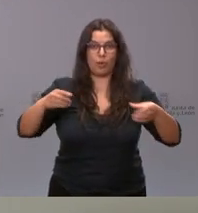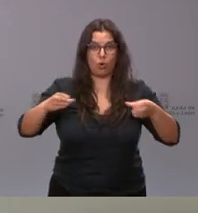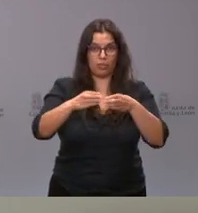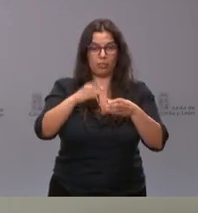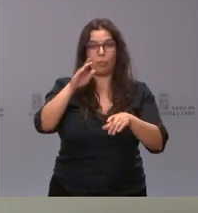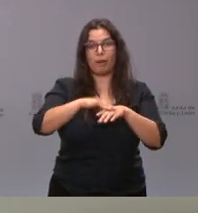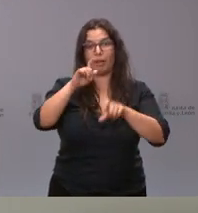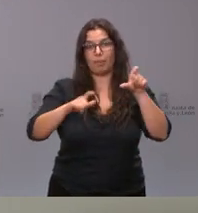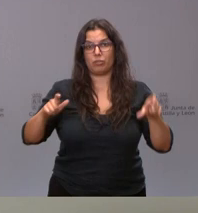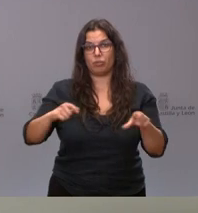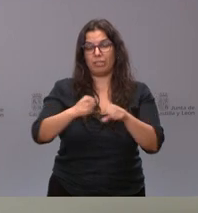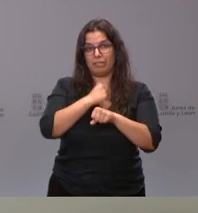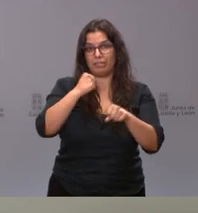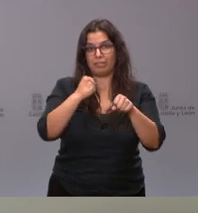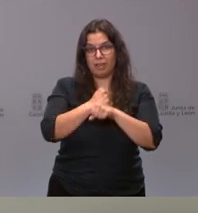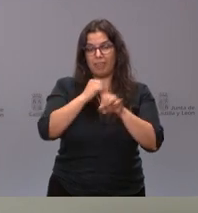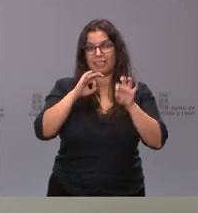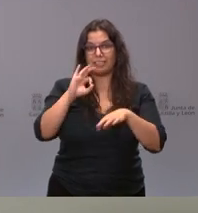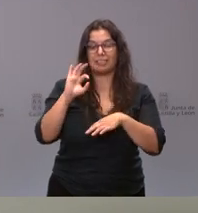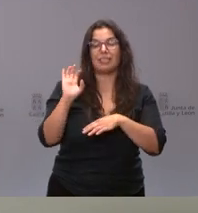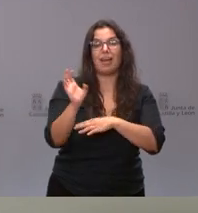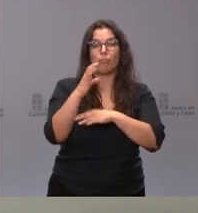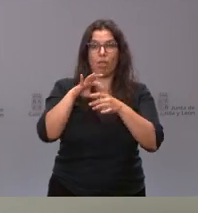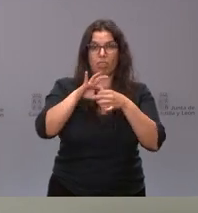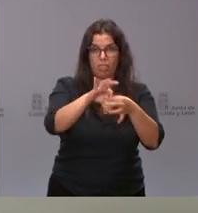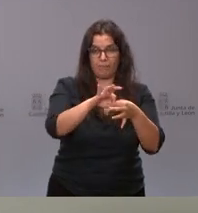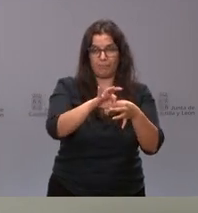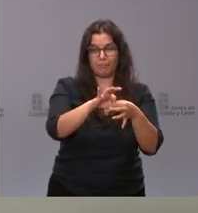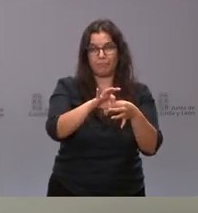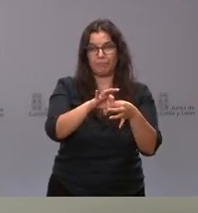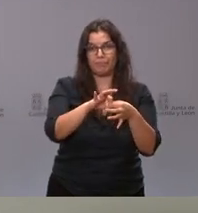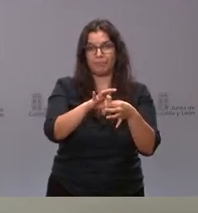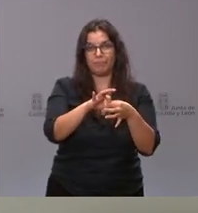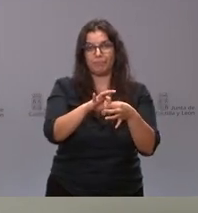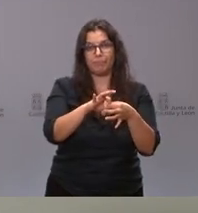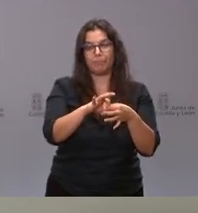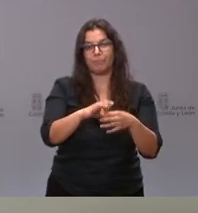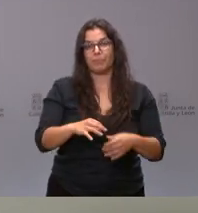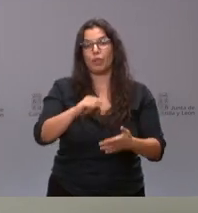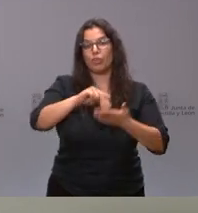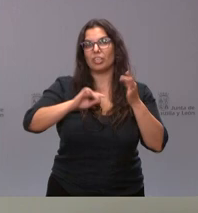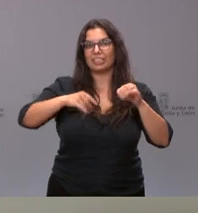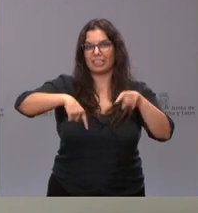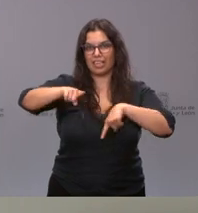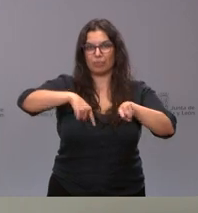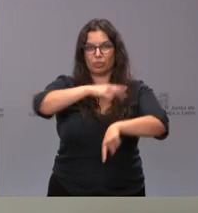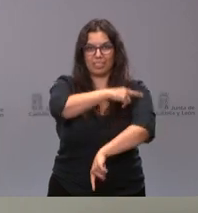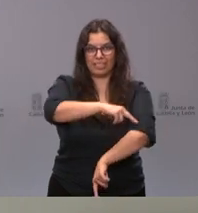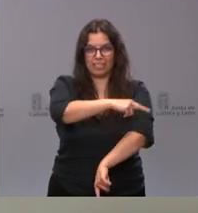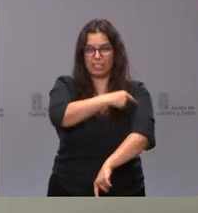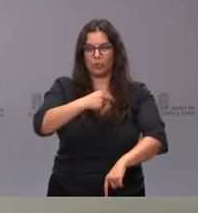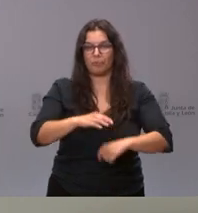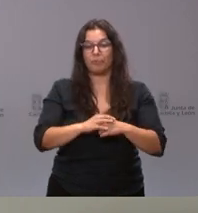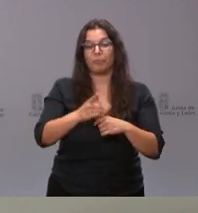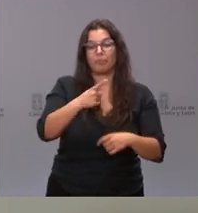personal, que en este caso está afectado por este contrato de transporte sanitario. El